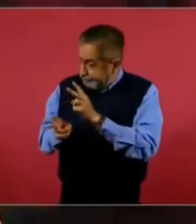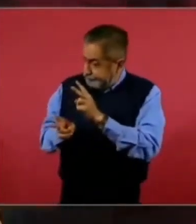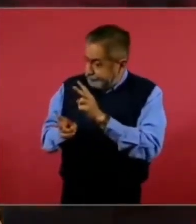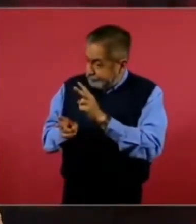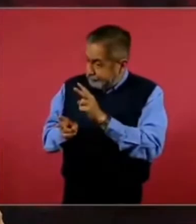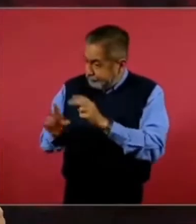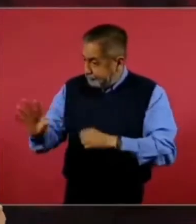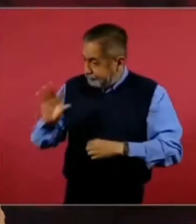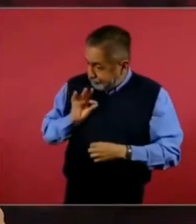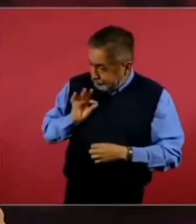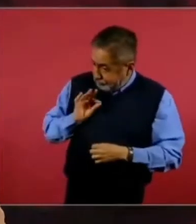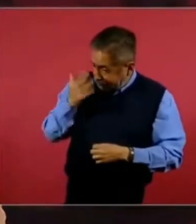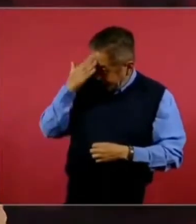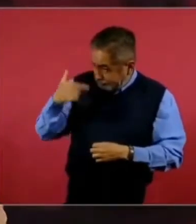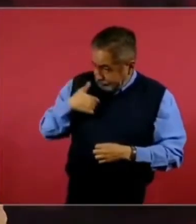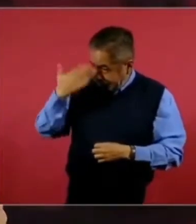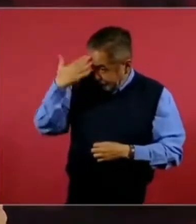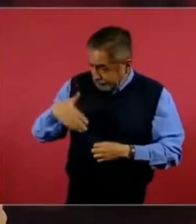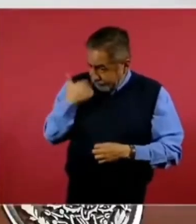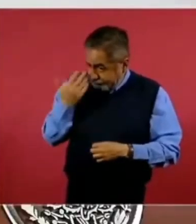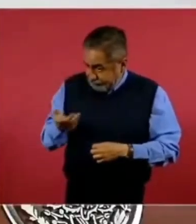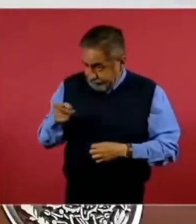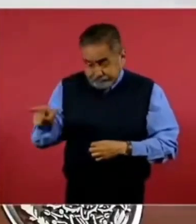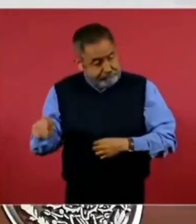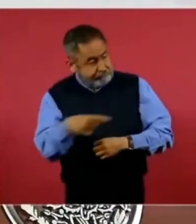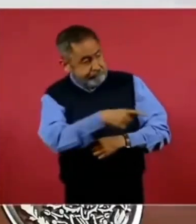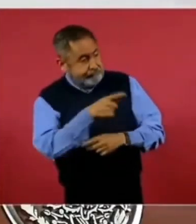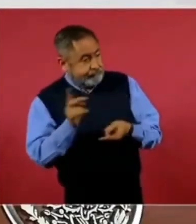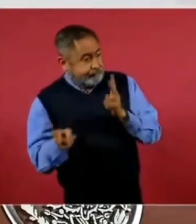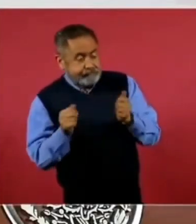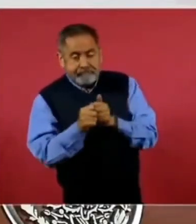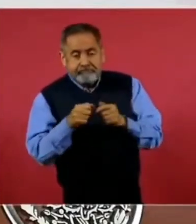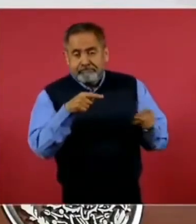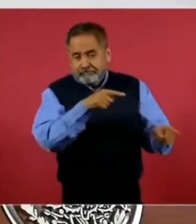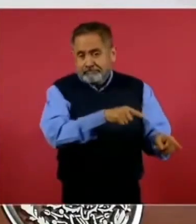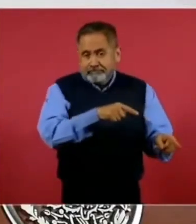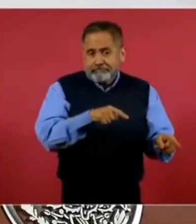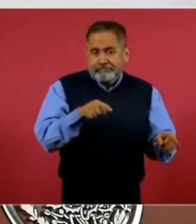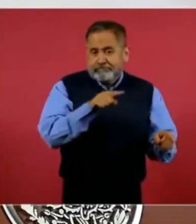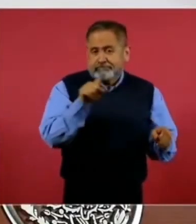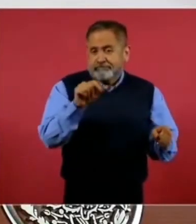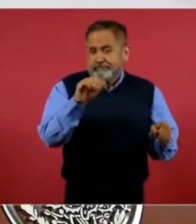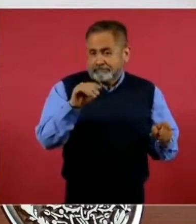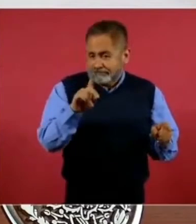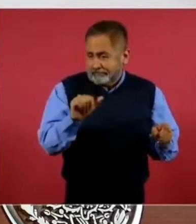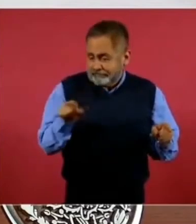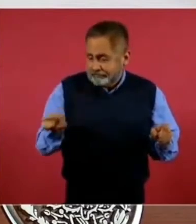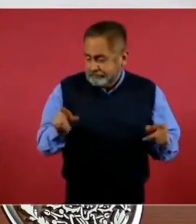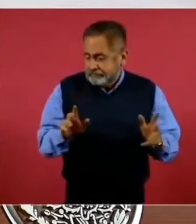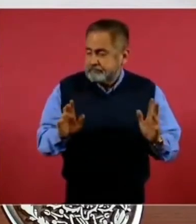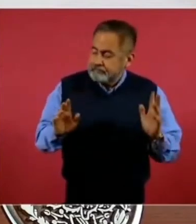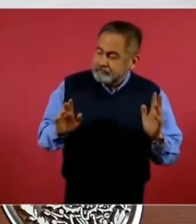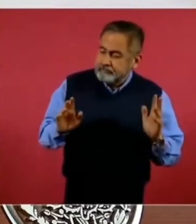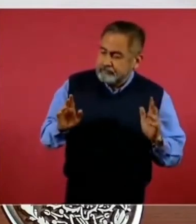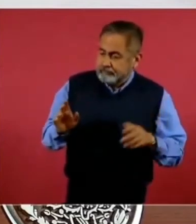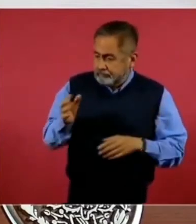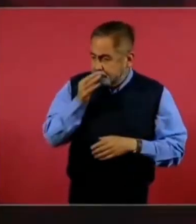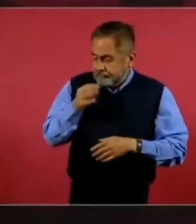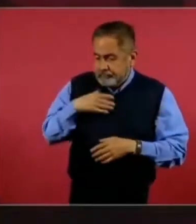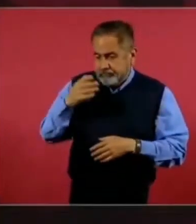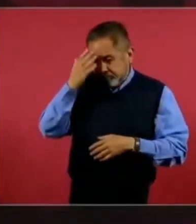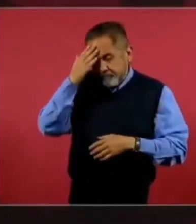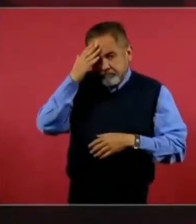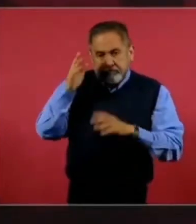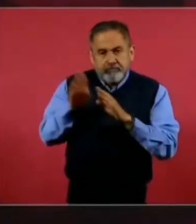supiera que iba a ir, que yo estuviese enterado